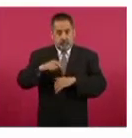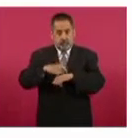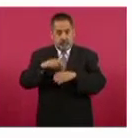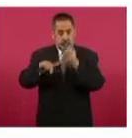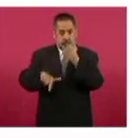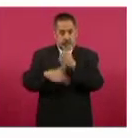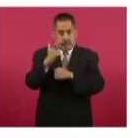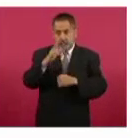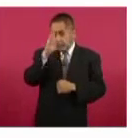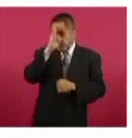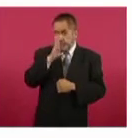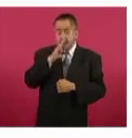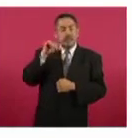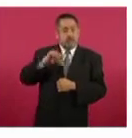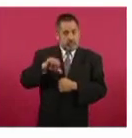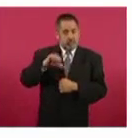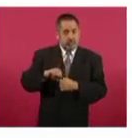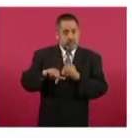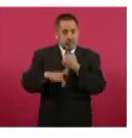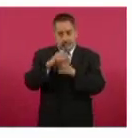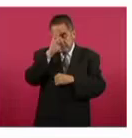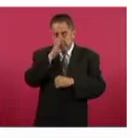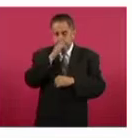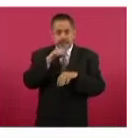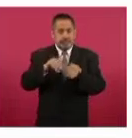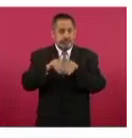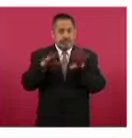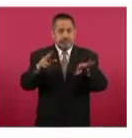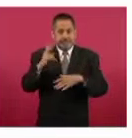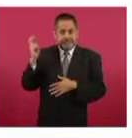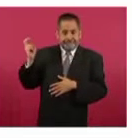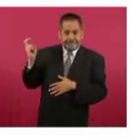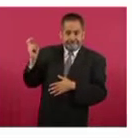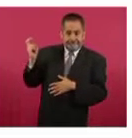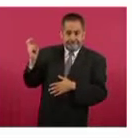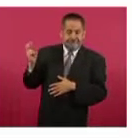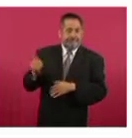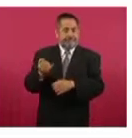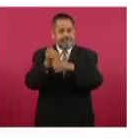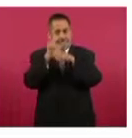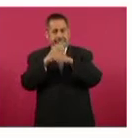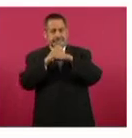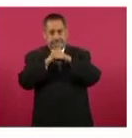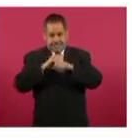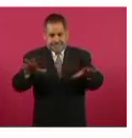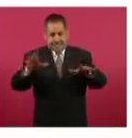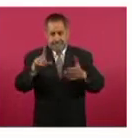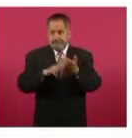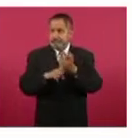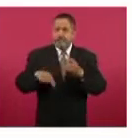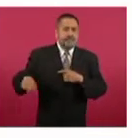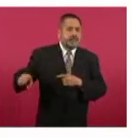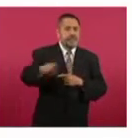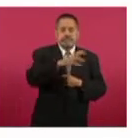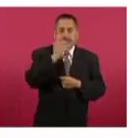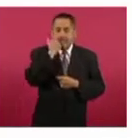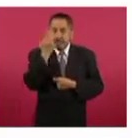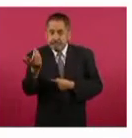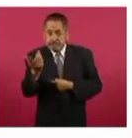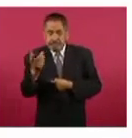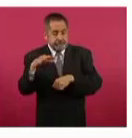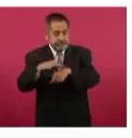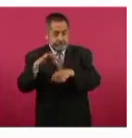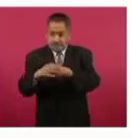del día se va a publicar esta convocatoria para la Jornada Nacional de Reclutamiento y Contratación de